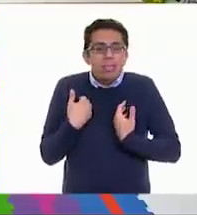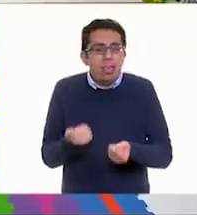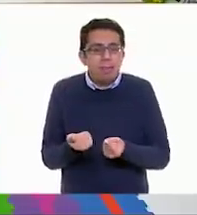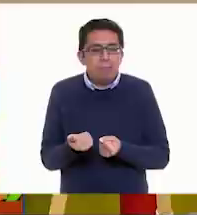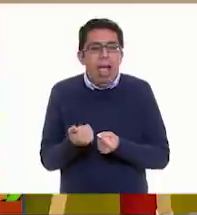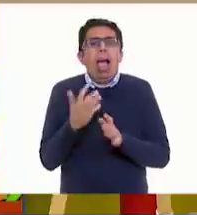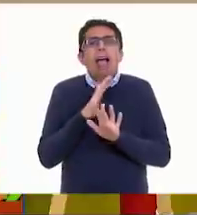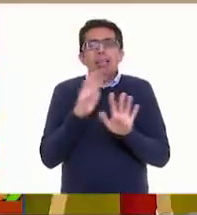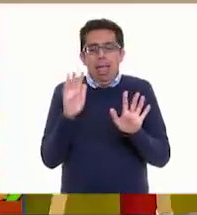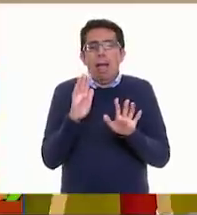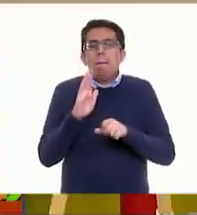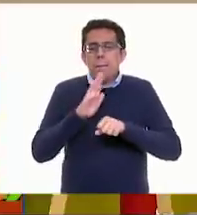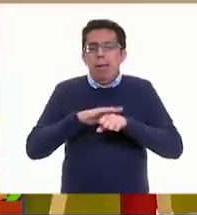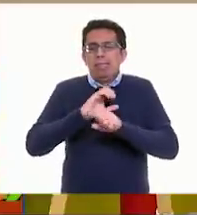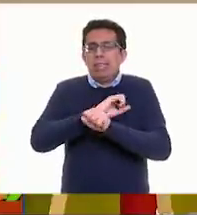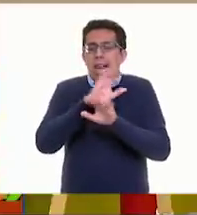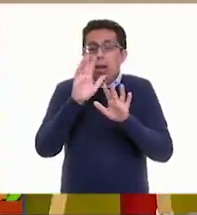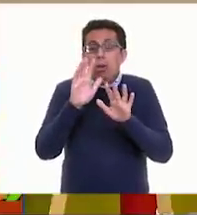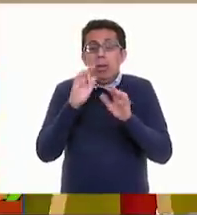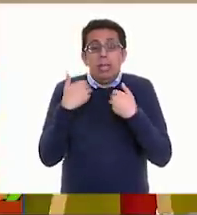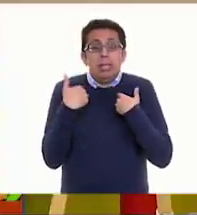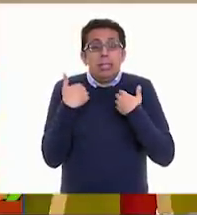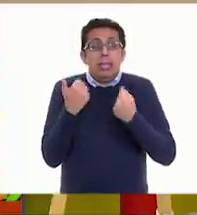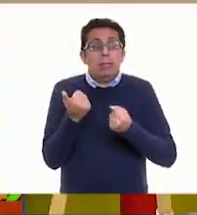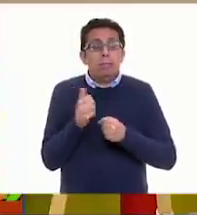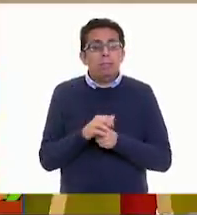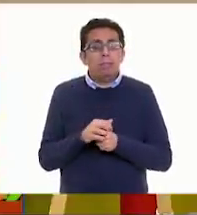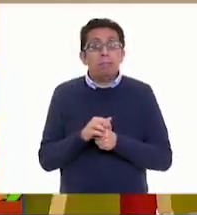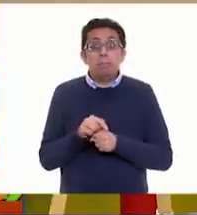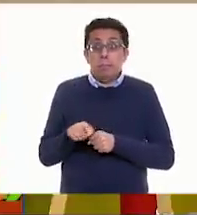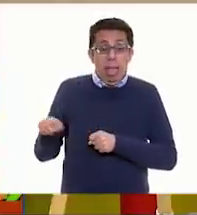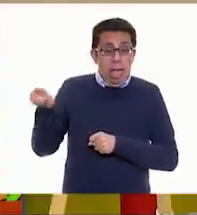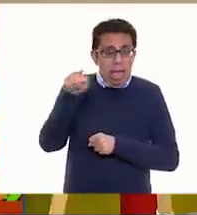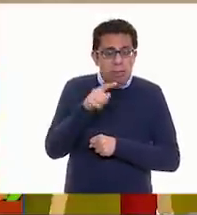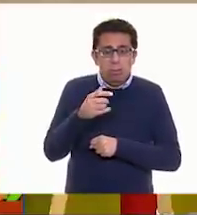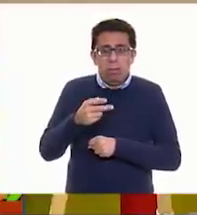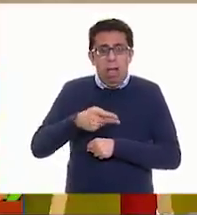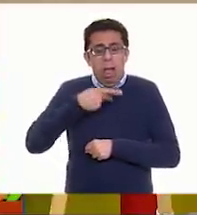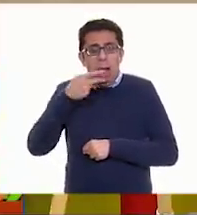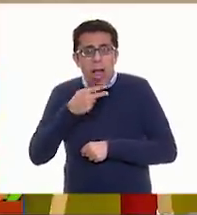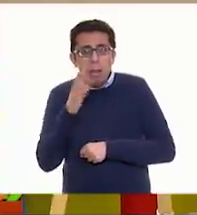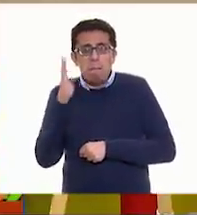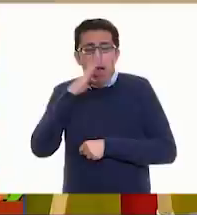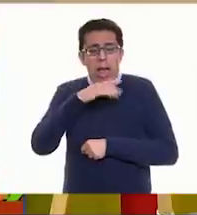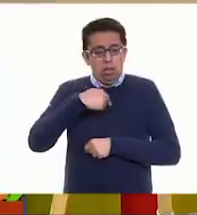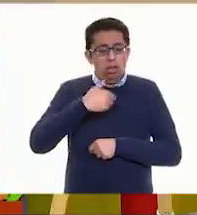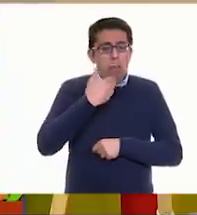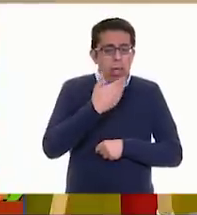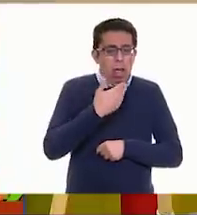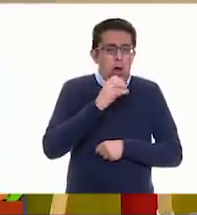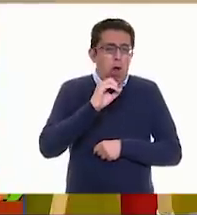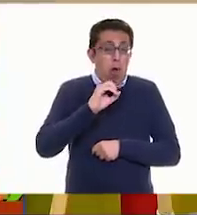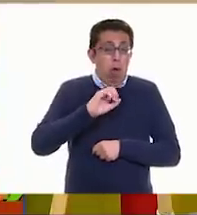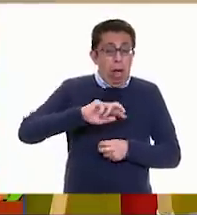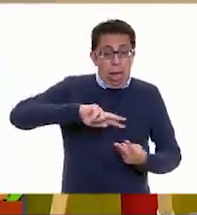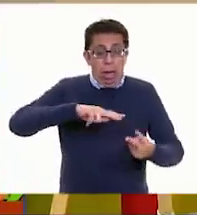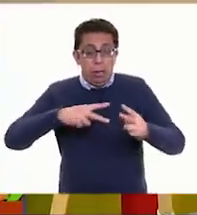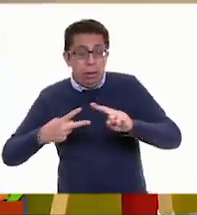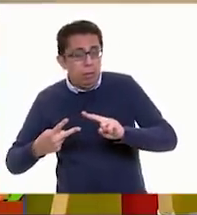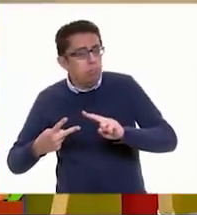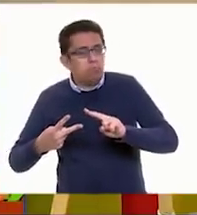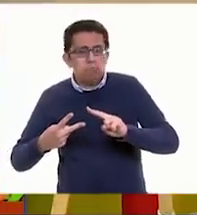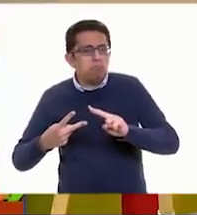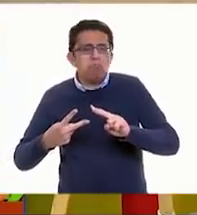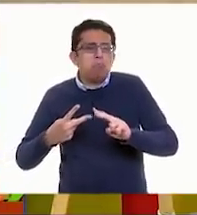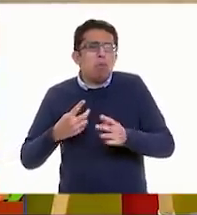me dice esto, maestra. Quiere decir que no es que ellos estén mal y yo esté bien o al revés, sino que a veces